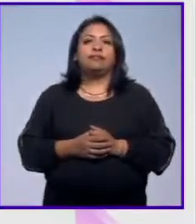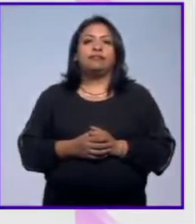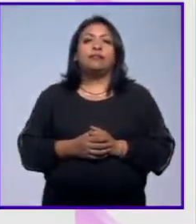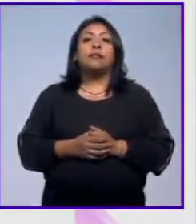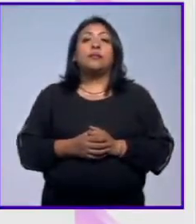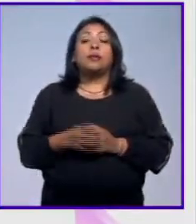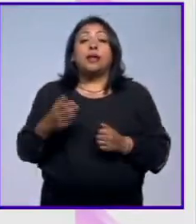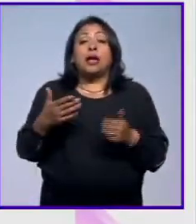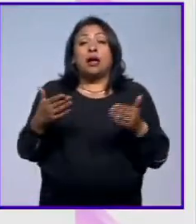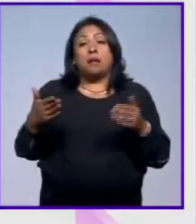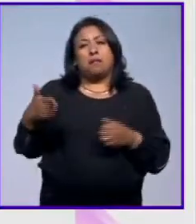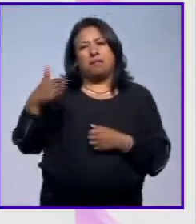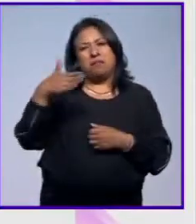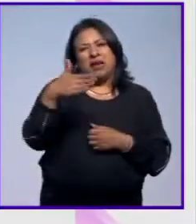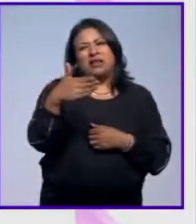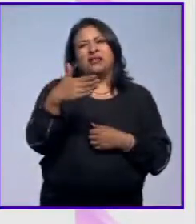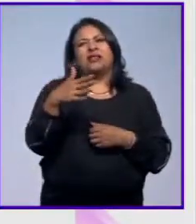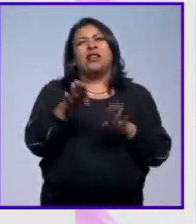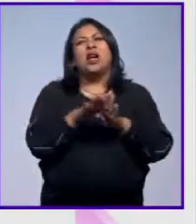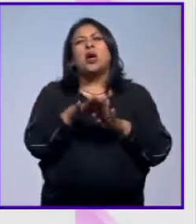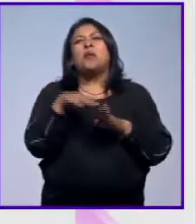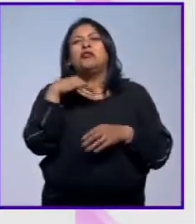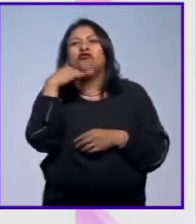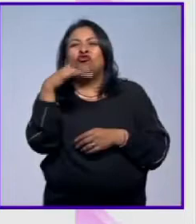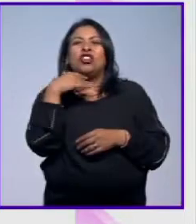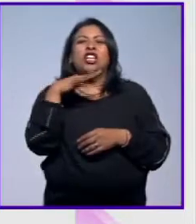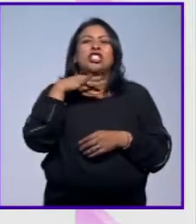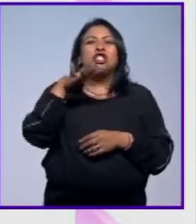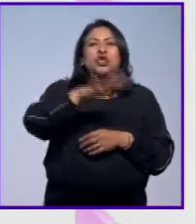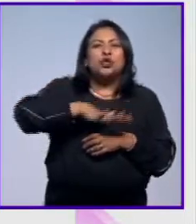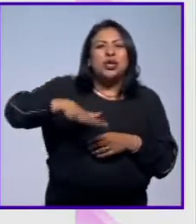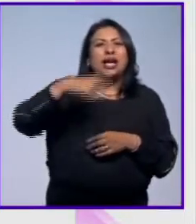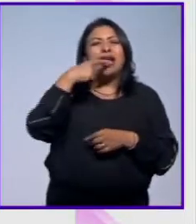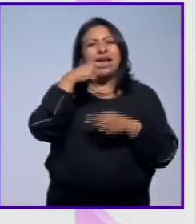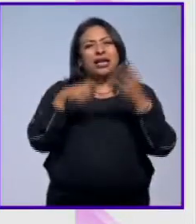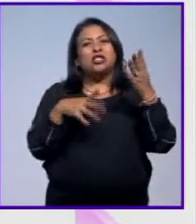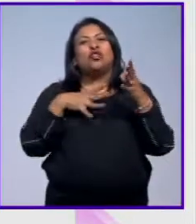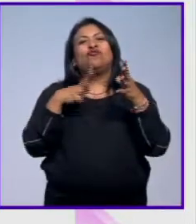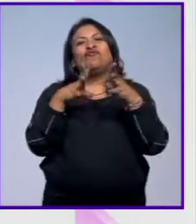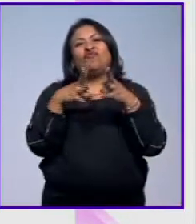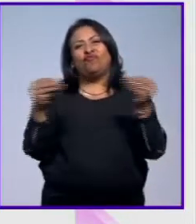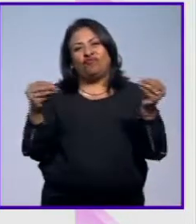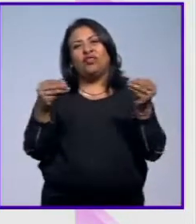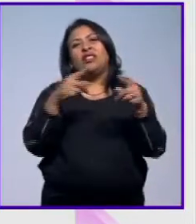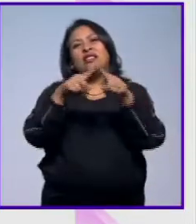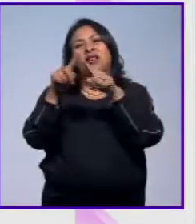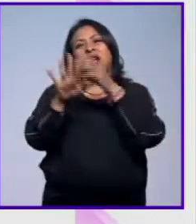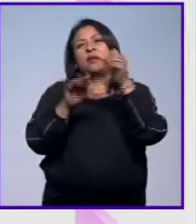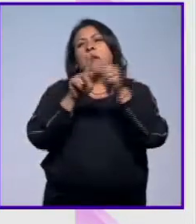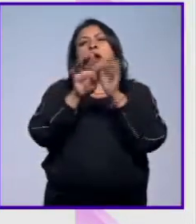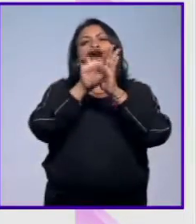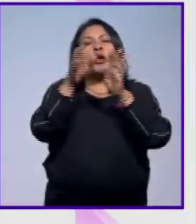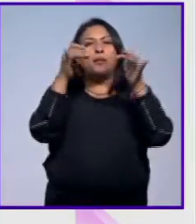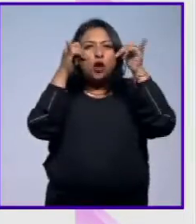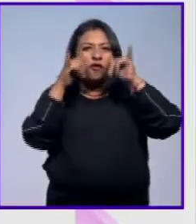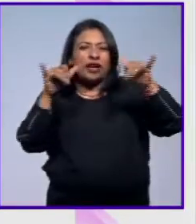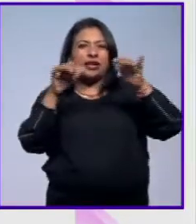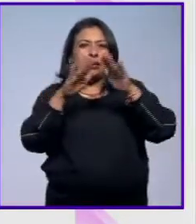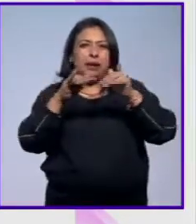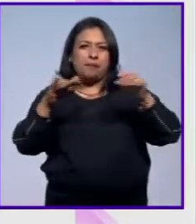La pesca clandestina y la contaminación son algunos de los factores que provocan la desaparición de especies como la vaquita marina,